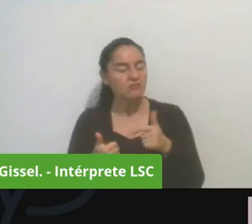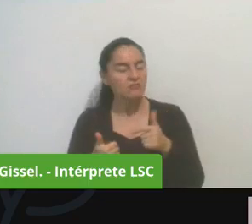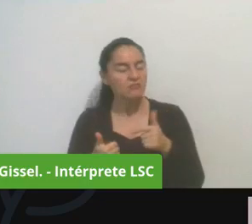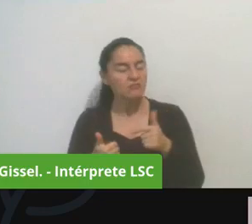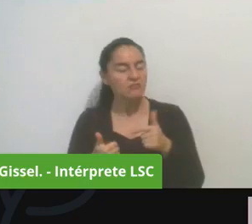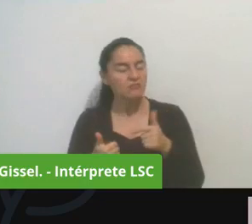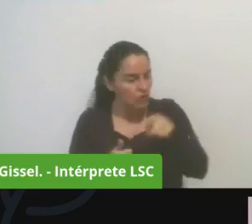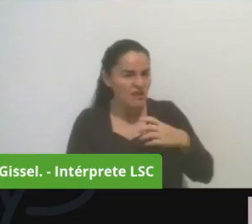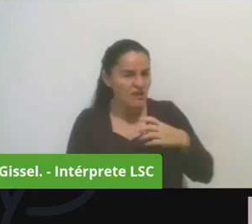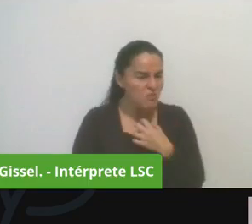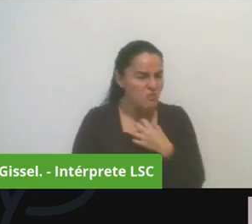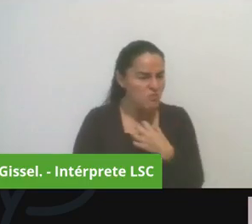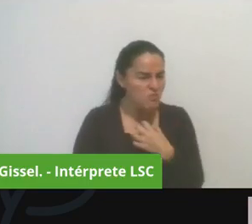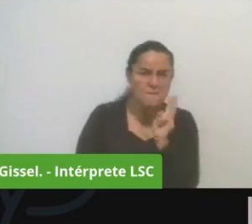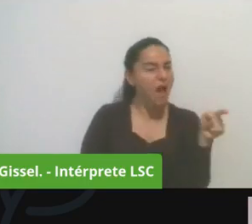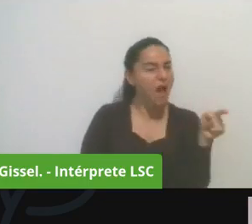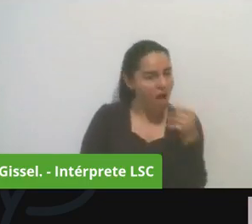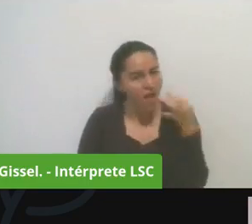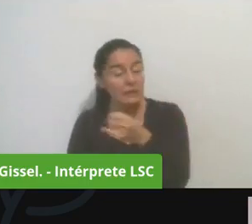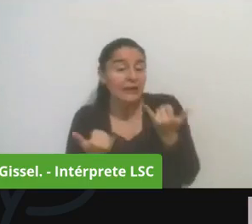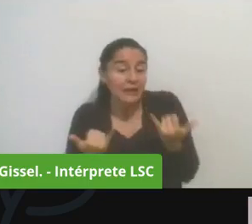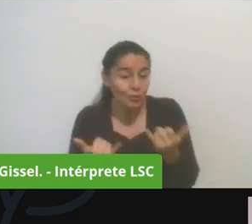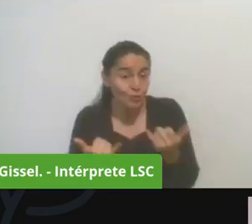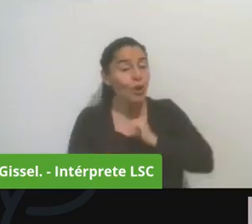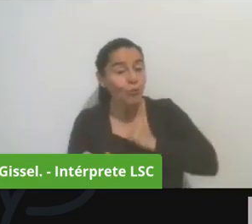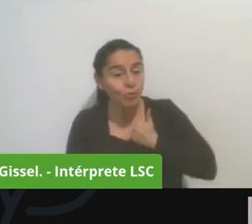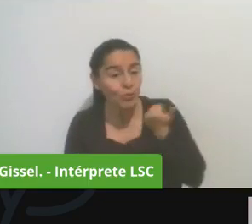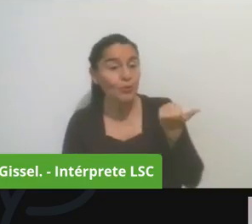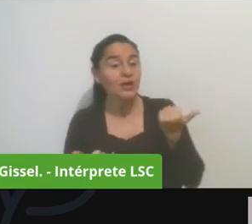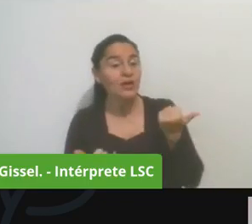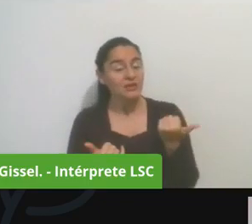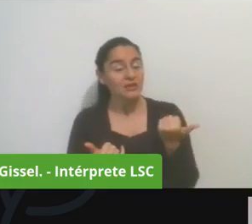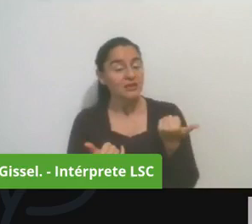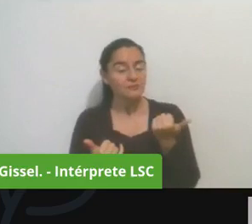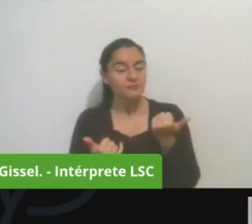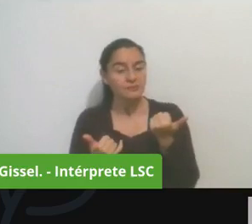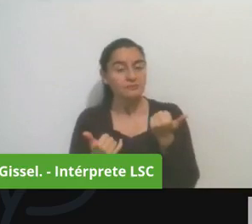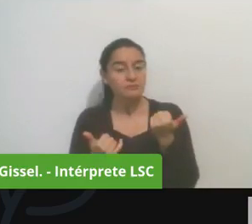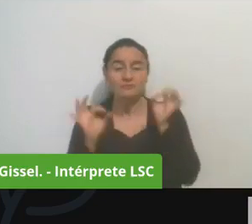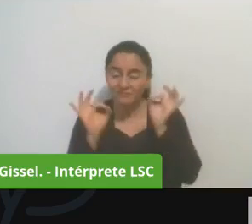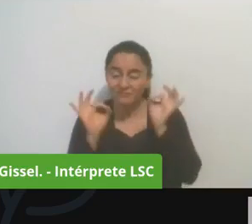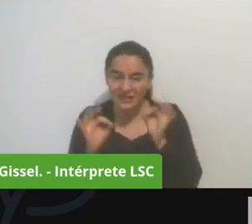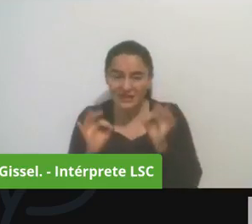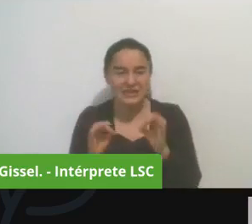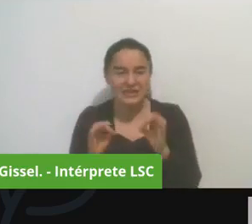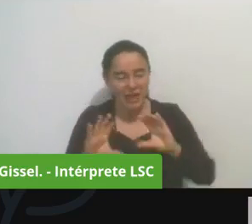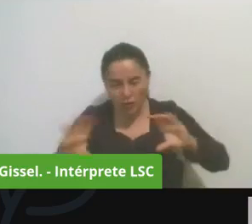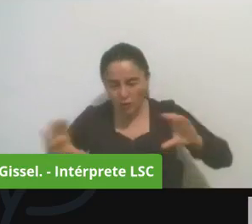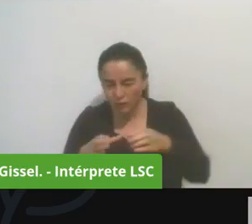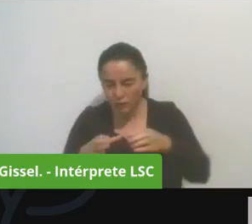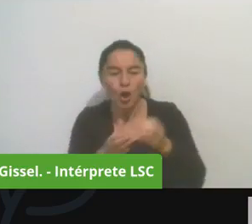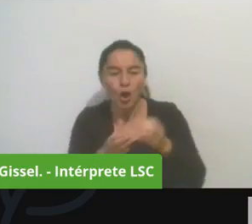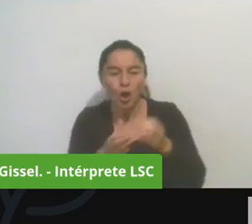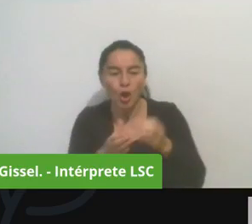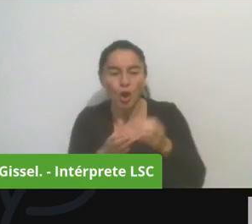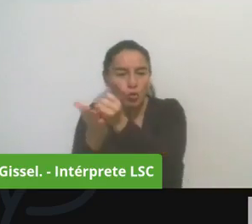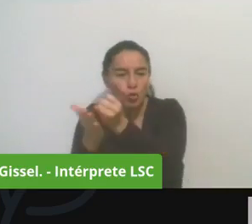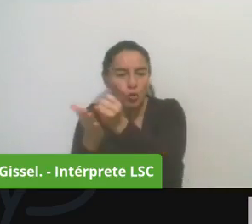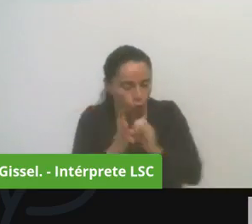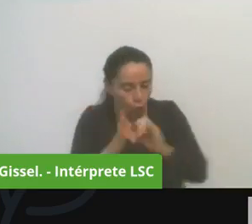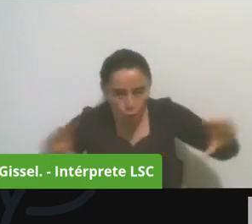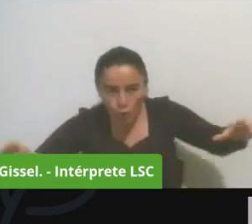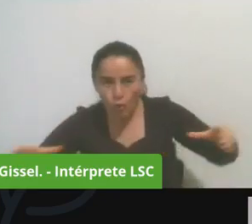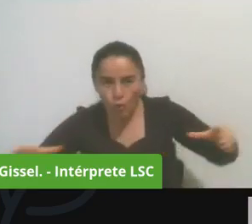una gran oportunidad en esto es una aliada fundamental la federación de juntas de acción comunal y las veintias o juntas con quien hemos venido trabajando